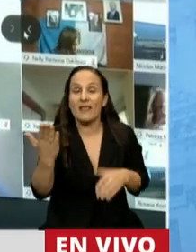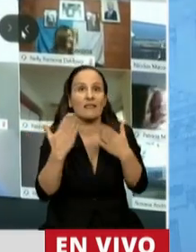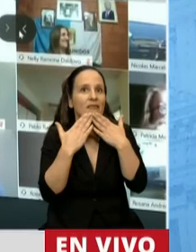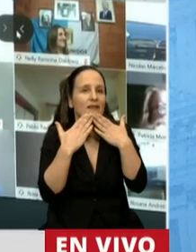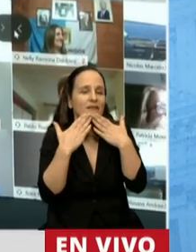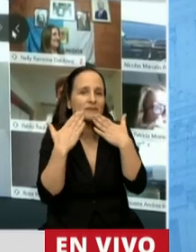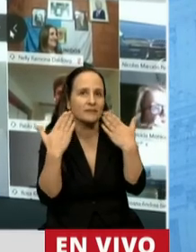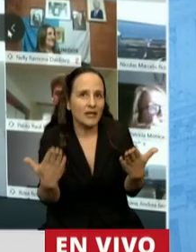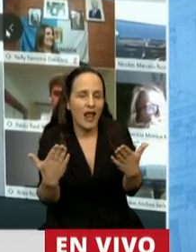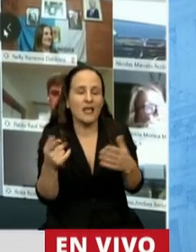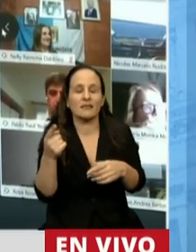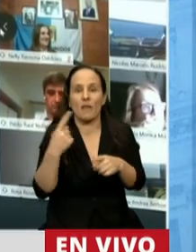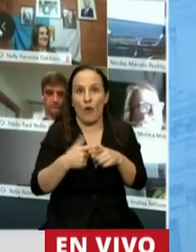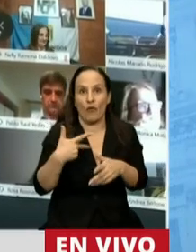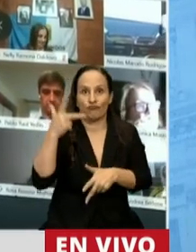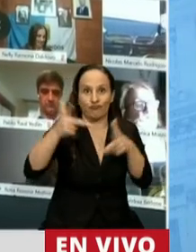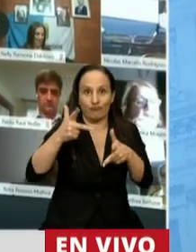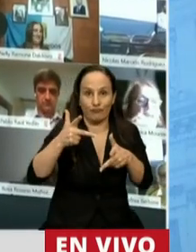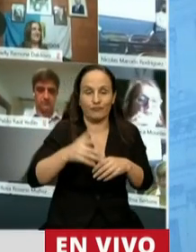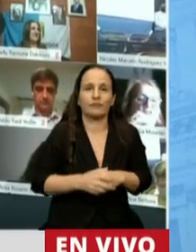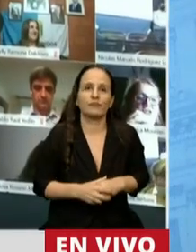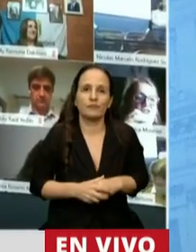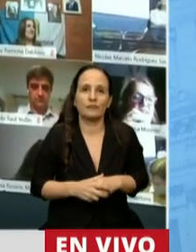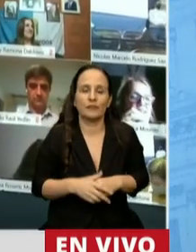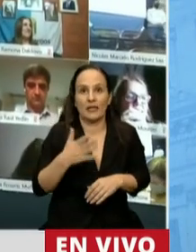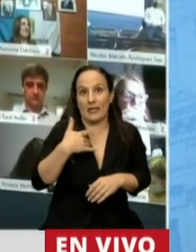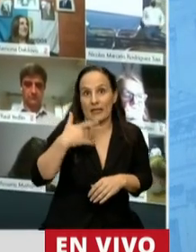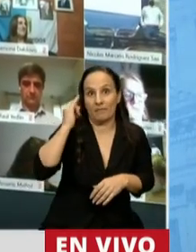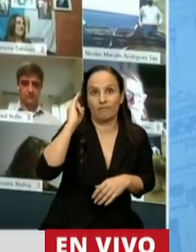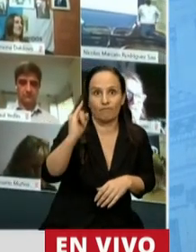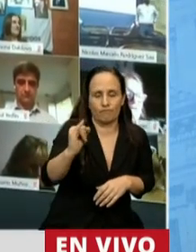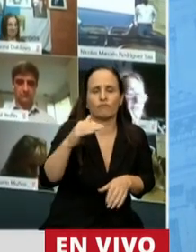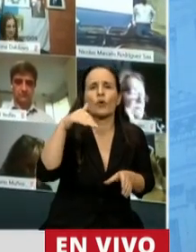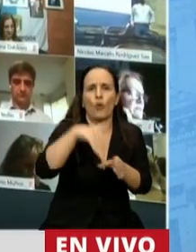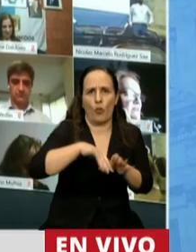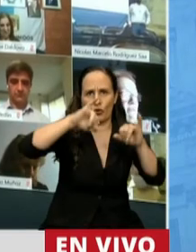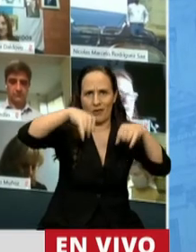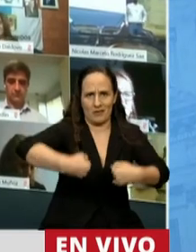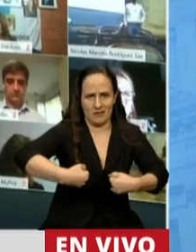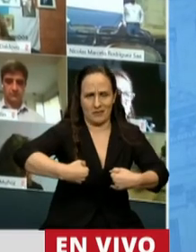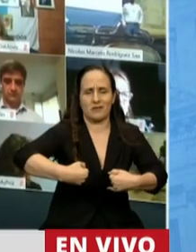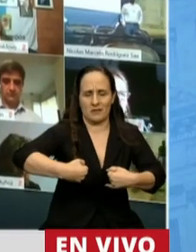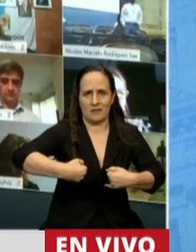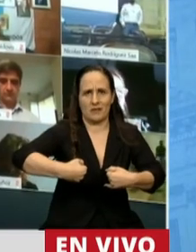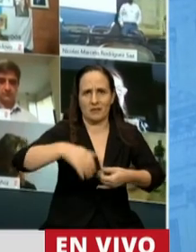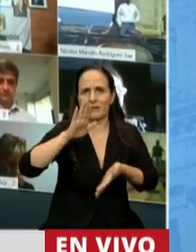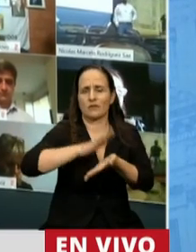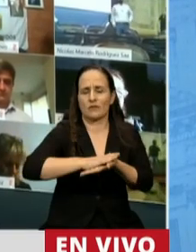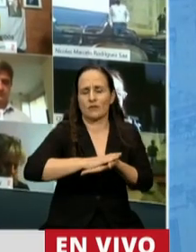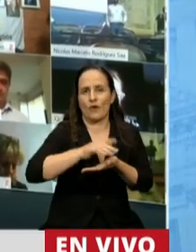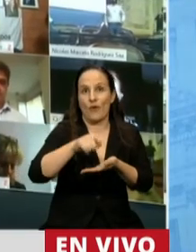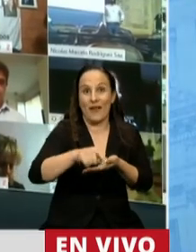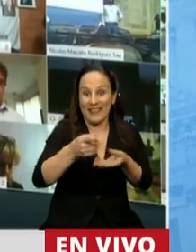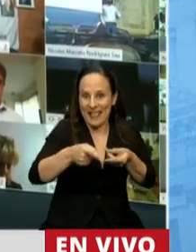el uso de la palabra y adelantando el voto afirmativo a este, insisto,